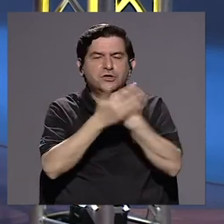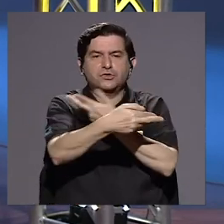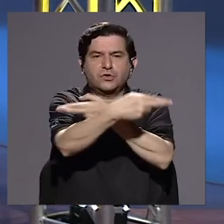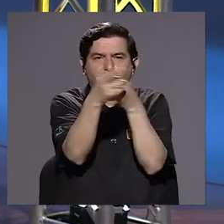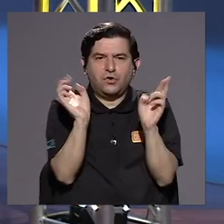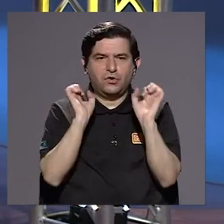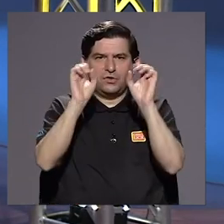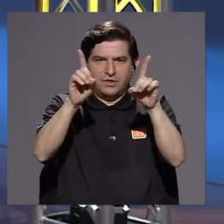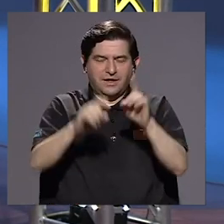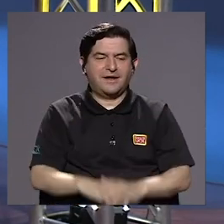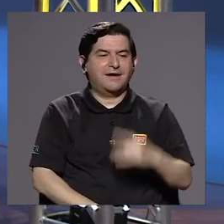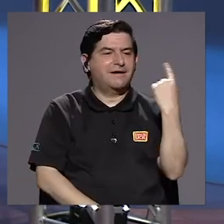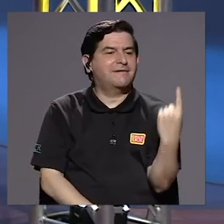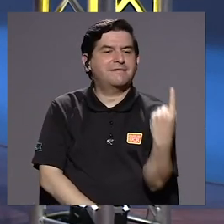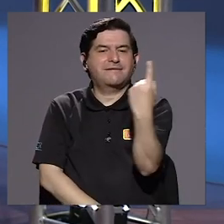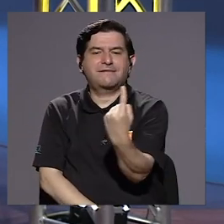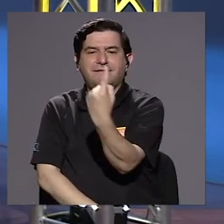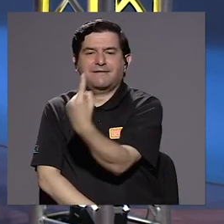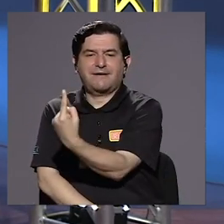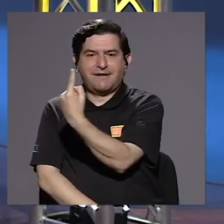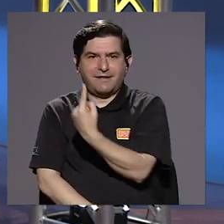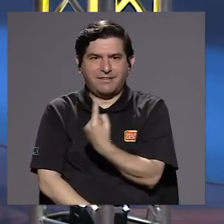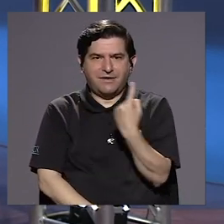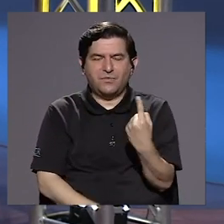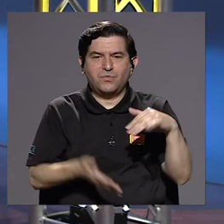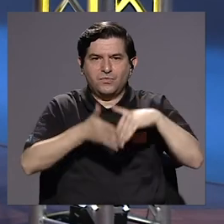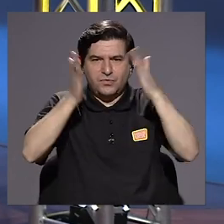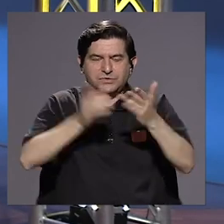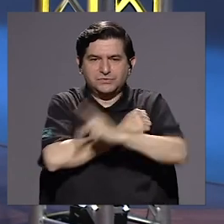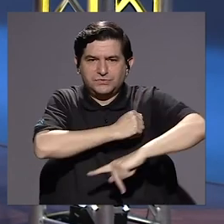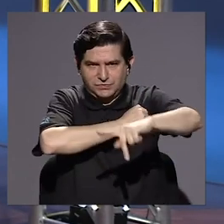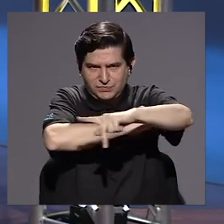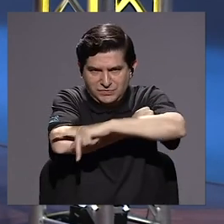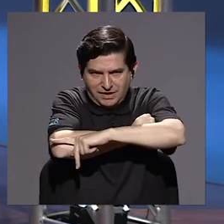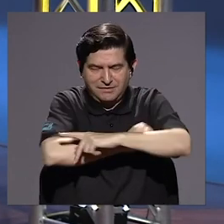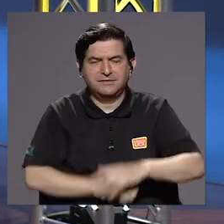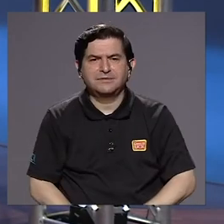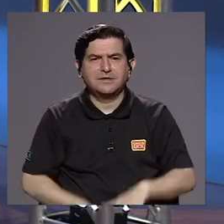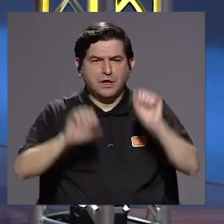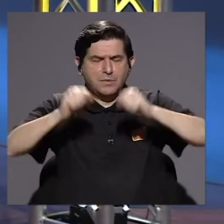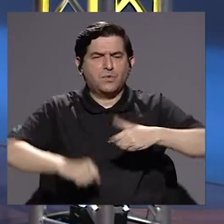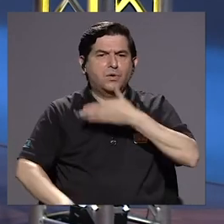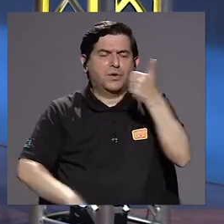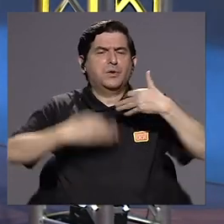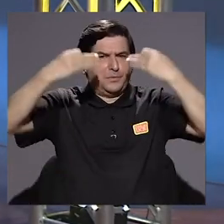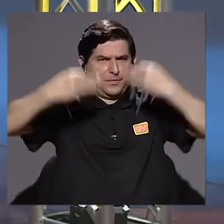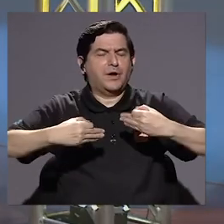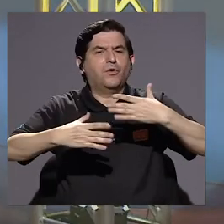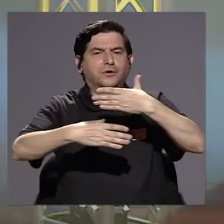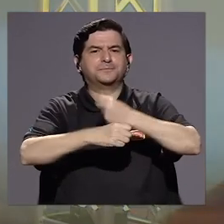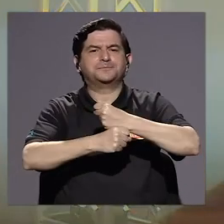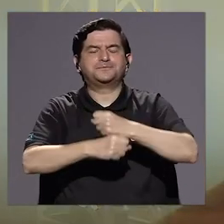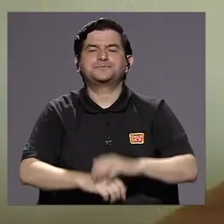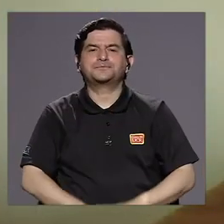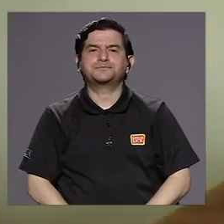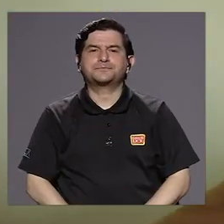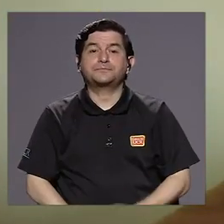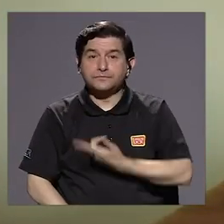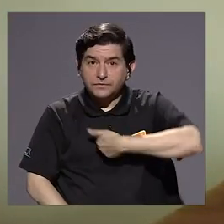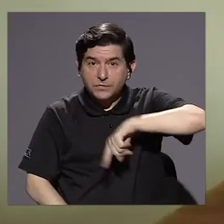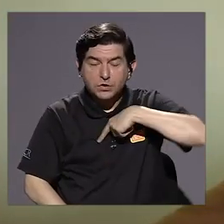educativas de cada uno de los estudiantes del país para poder tomar las mejores decisiones. Tenemos